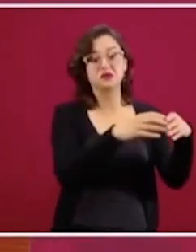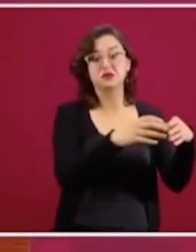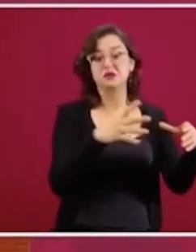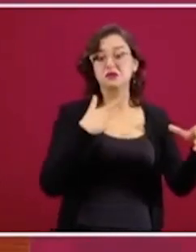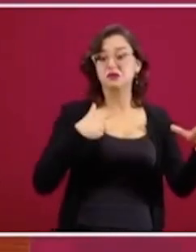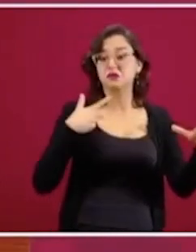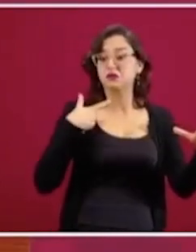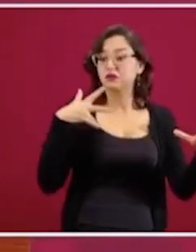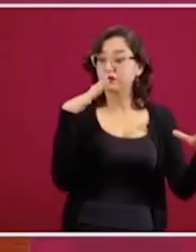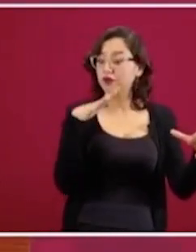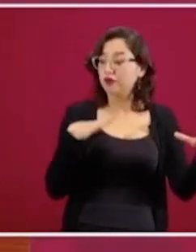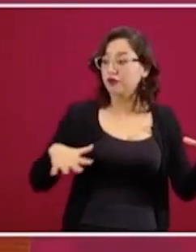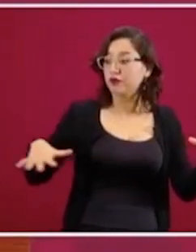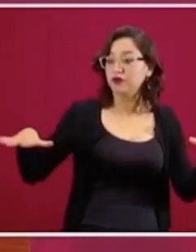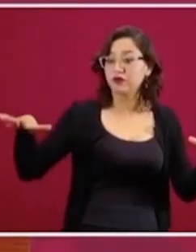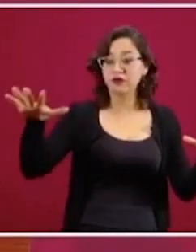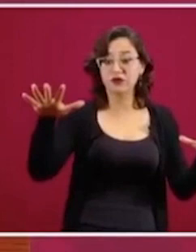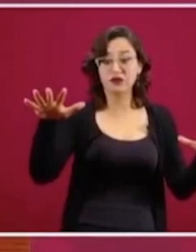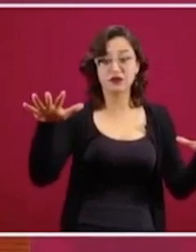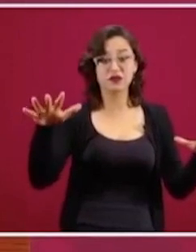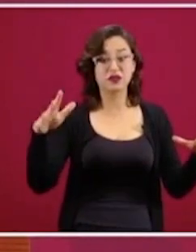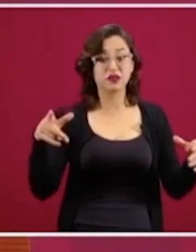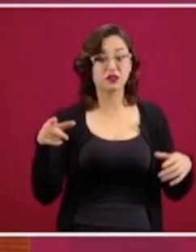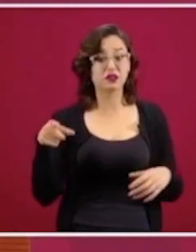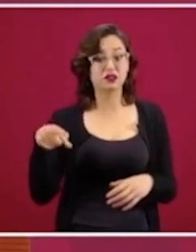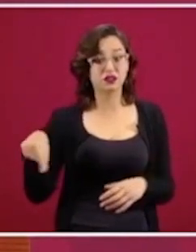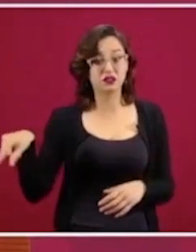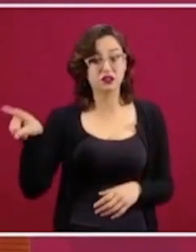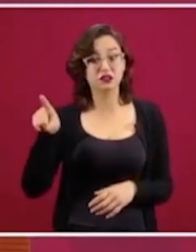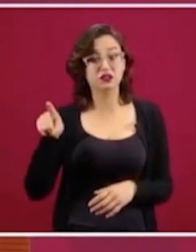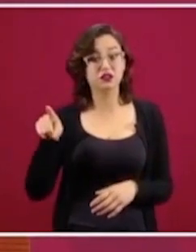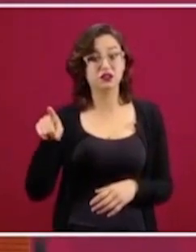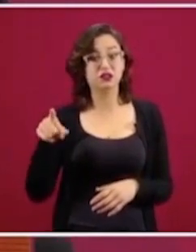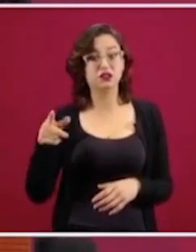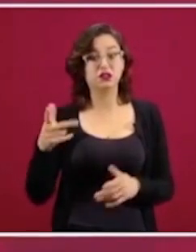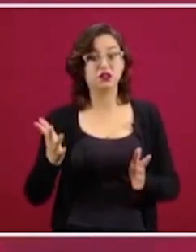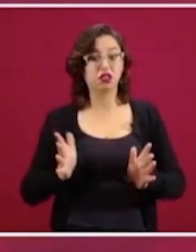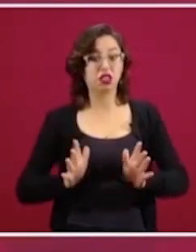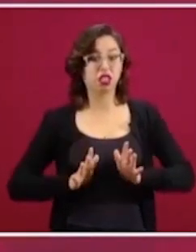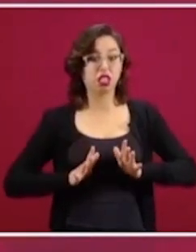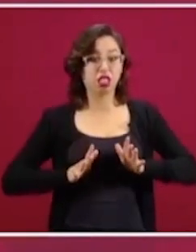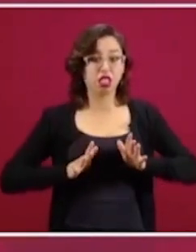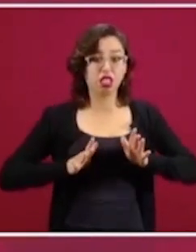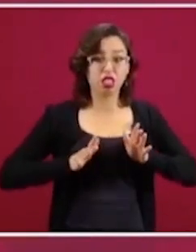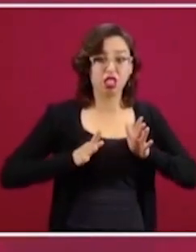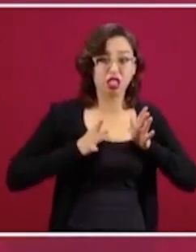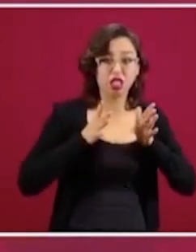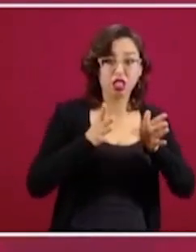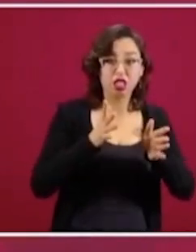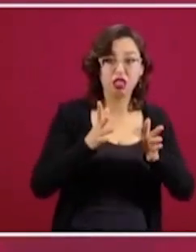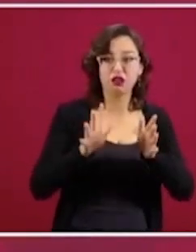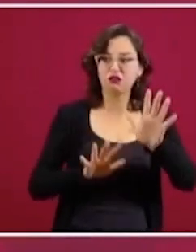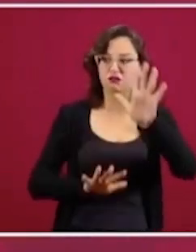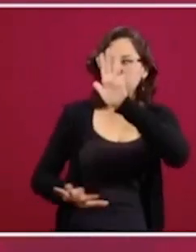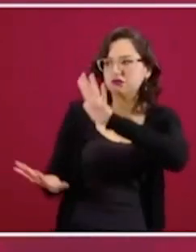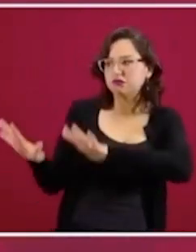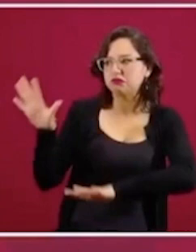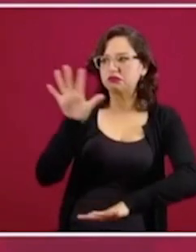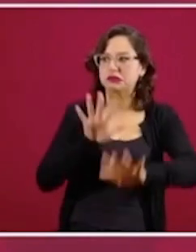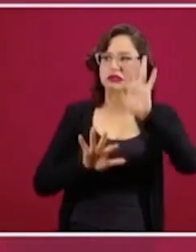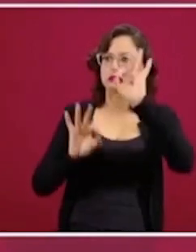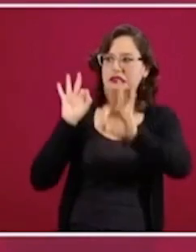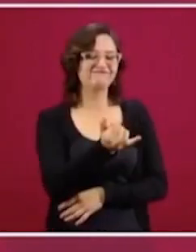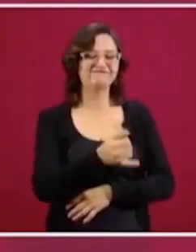gente va a ser susceptible de manipulación, como era